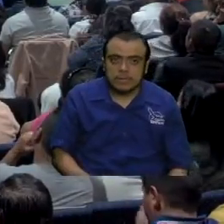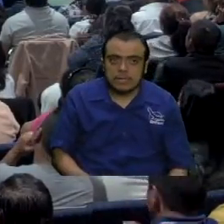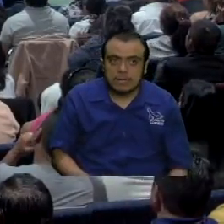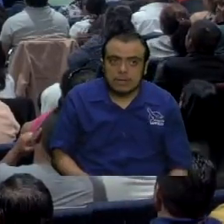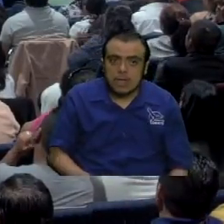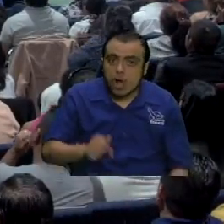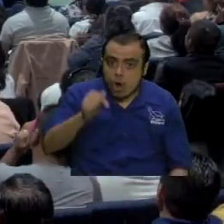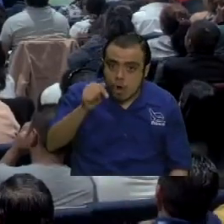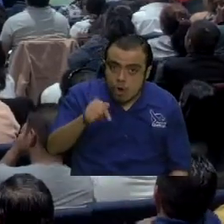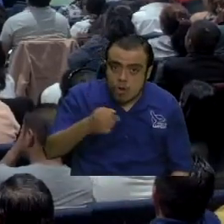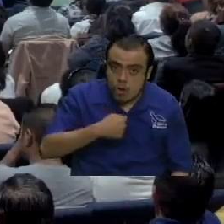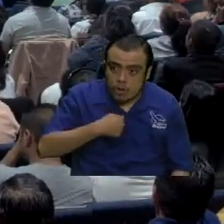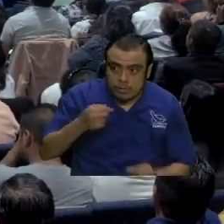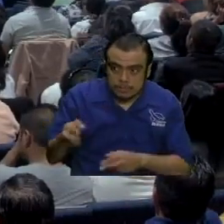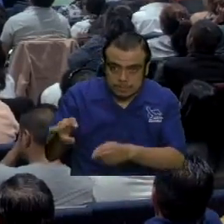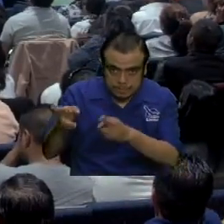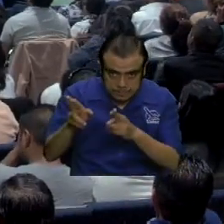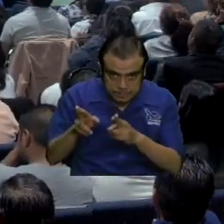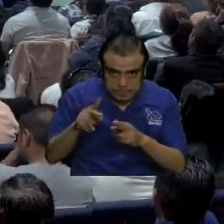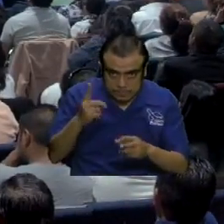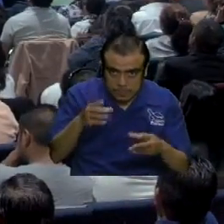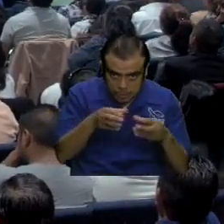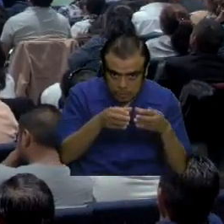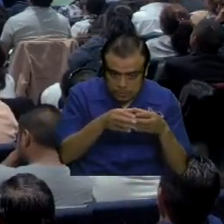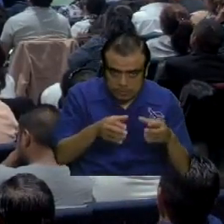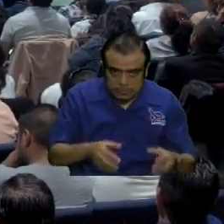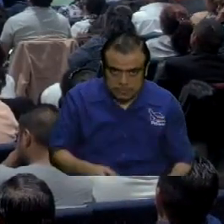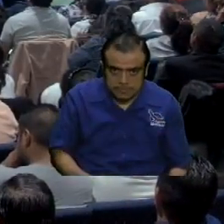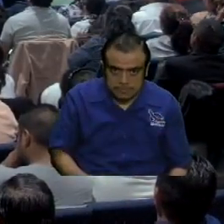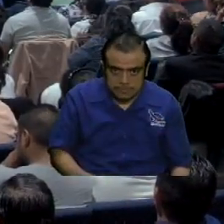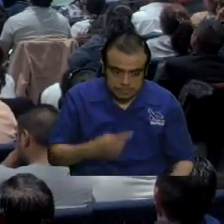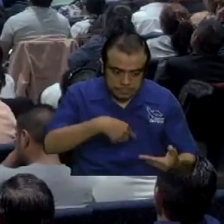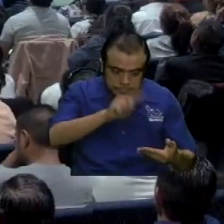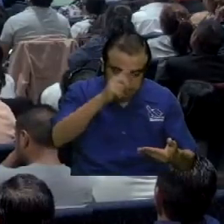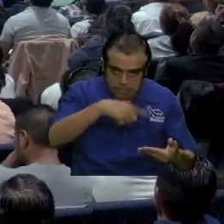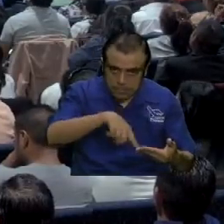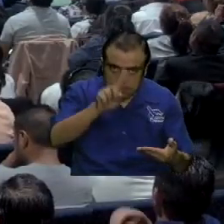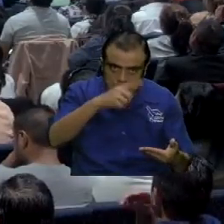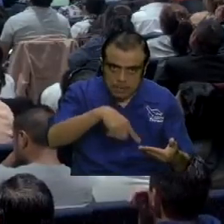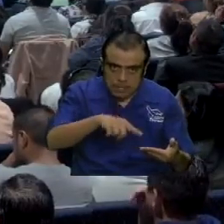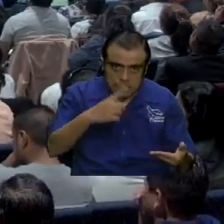hoy recibí de un grupo de esos un mensaje a todo el grupo